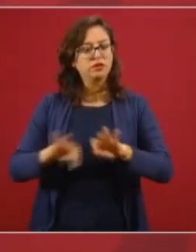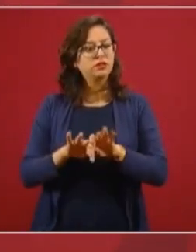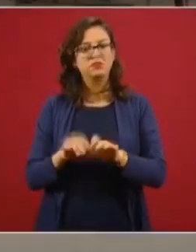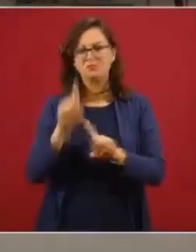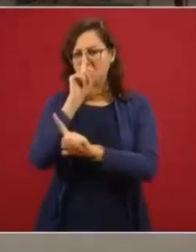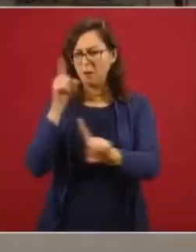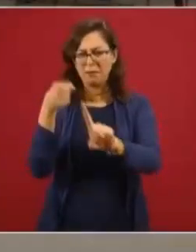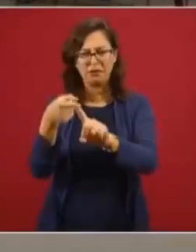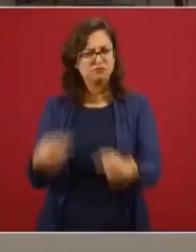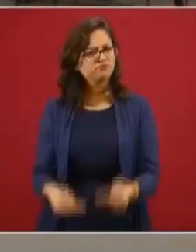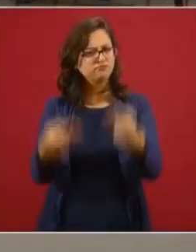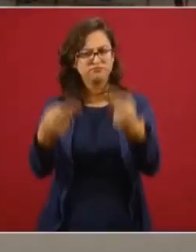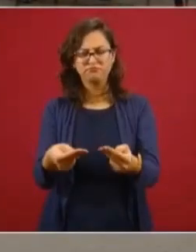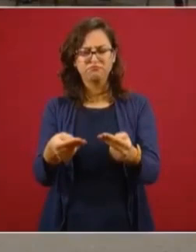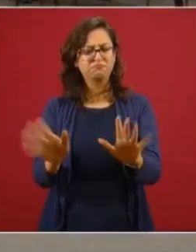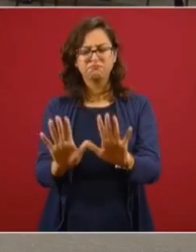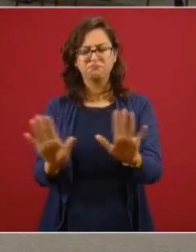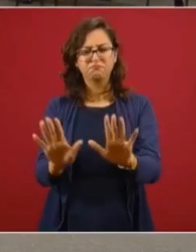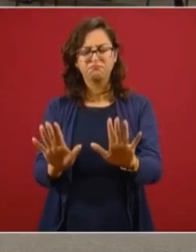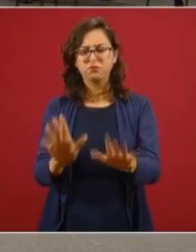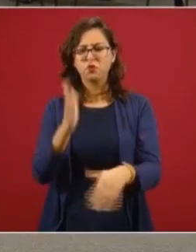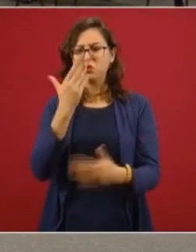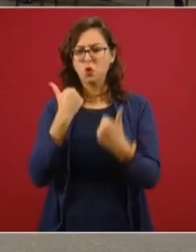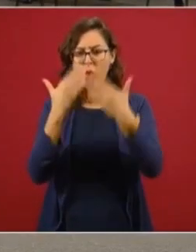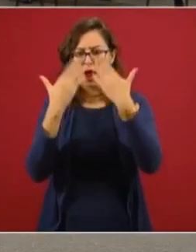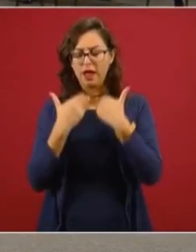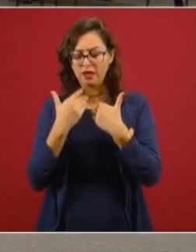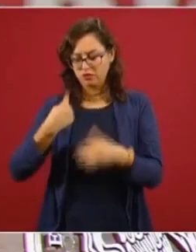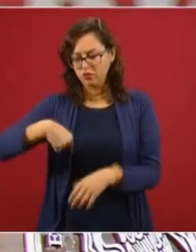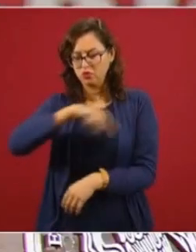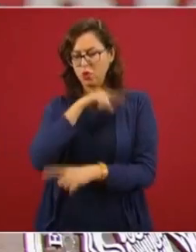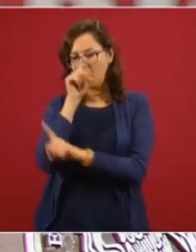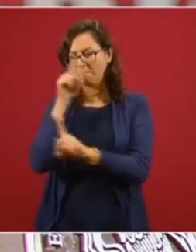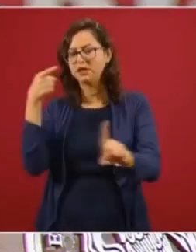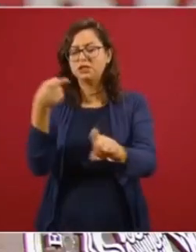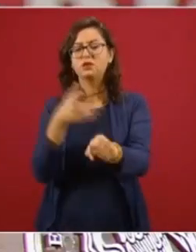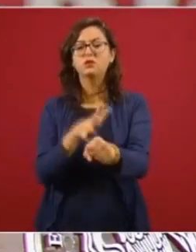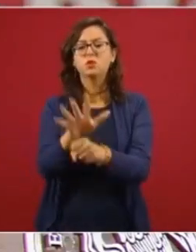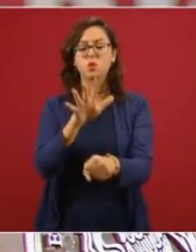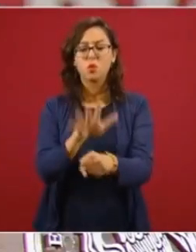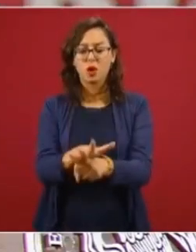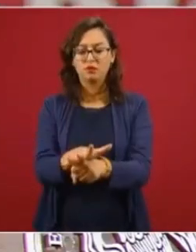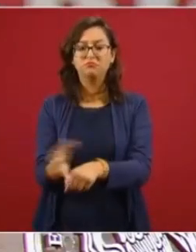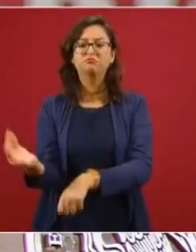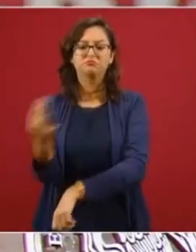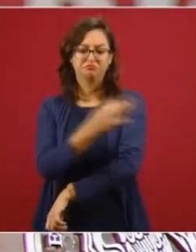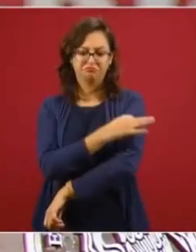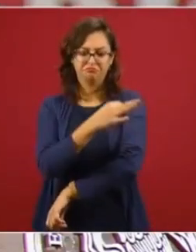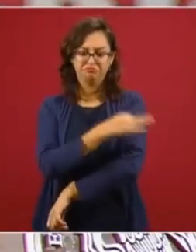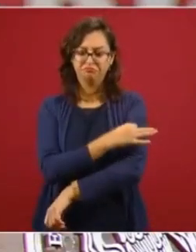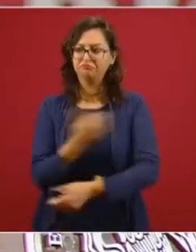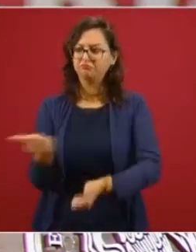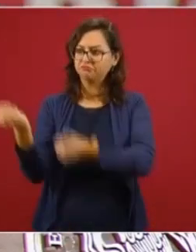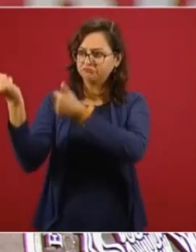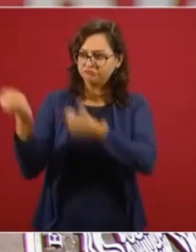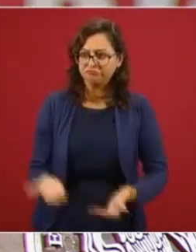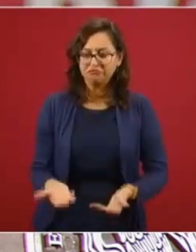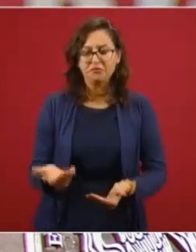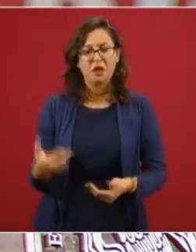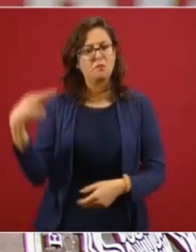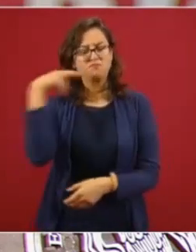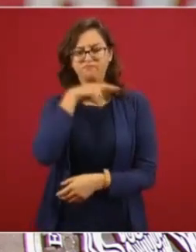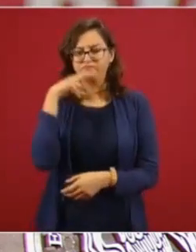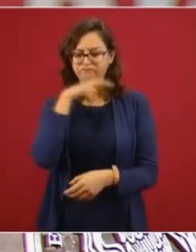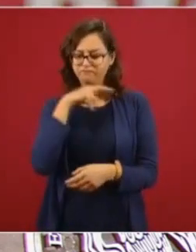en donde básicamente nuestro único objetivo es traer la potencial vacuna a México lo más